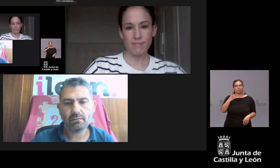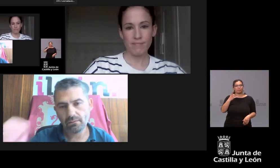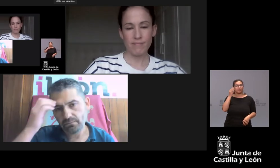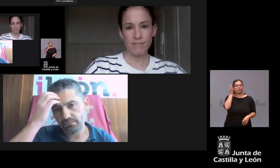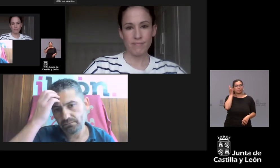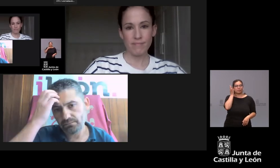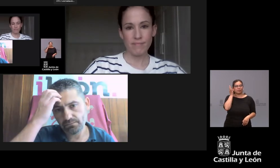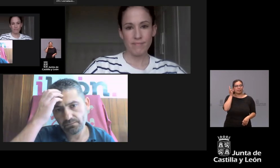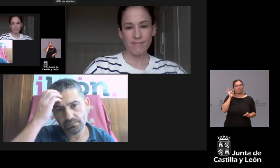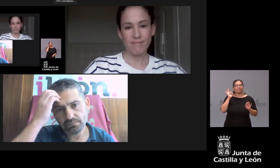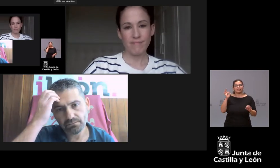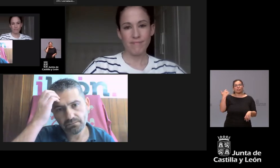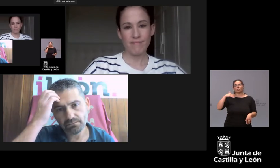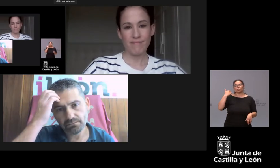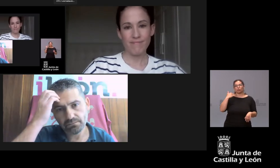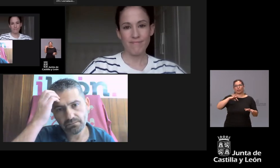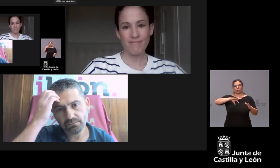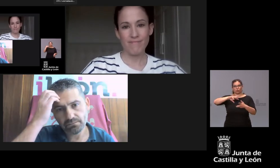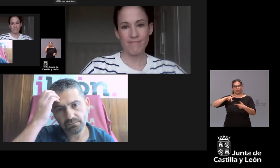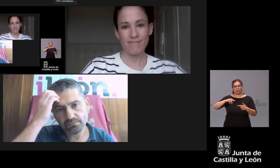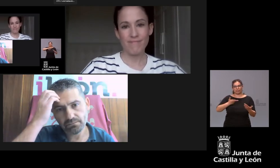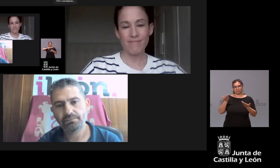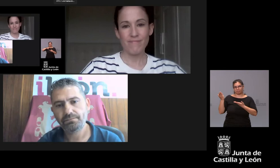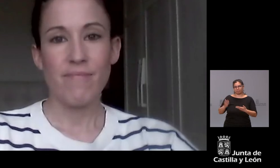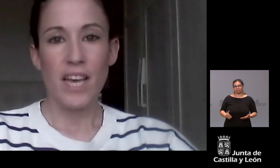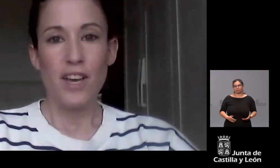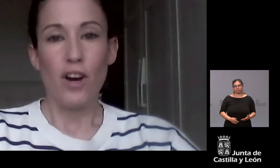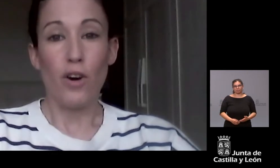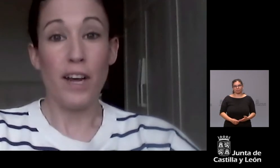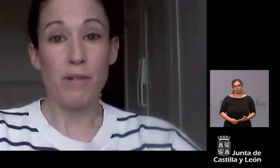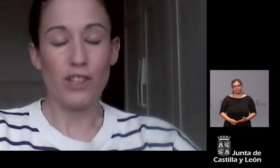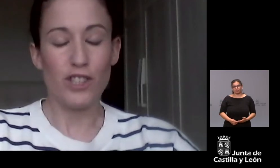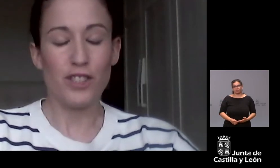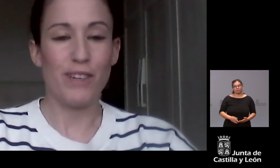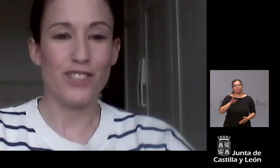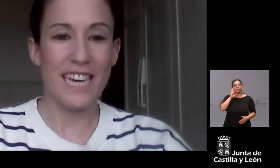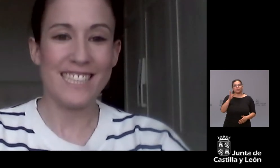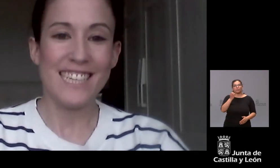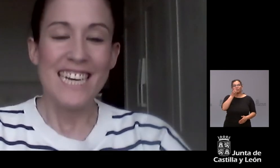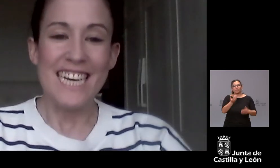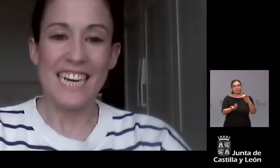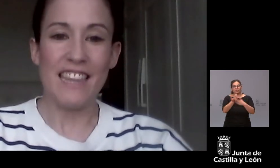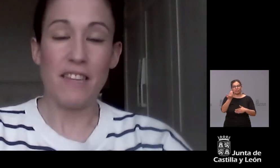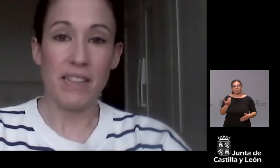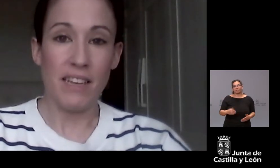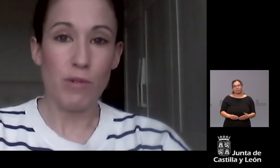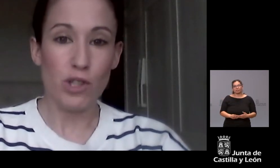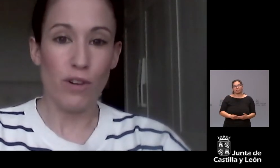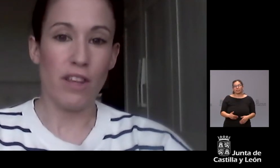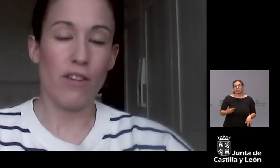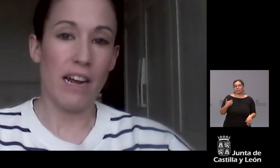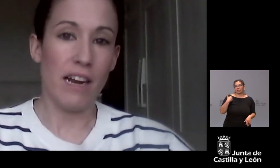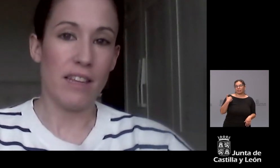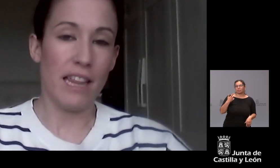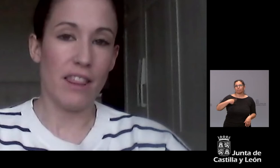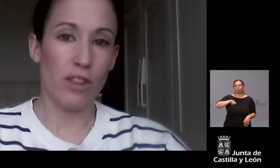ser Encarno Muñoz de Soria Noticias adelante Encarno hola buenos días recientemente hemos